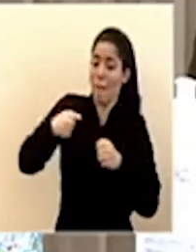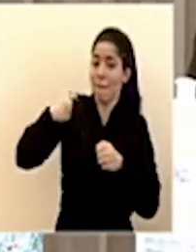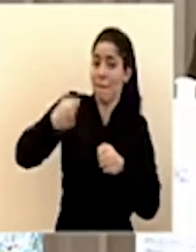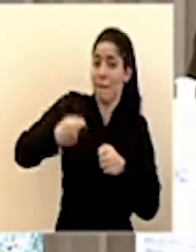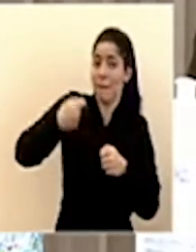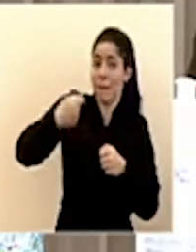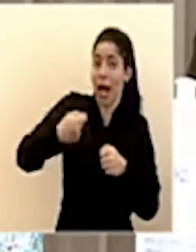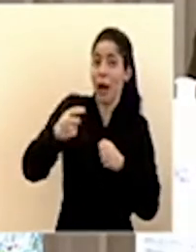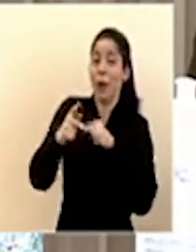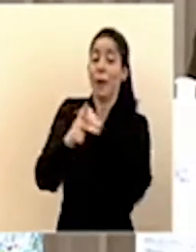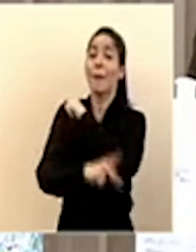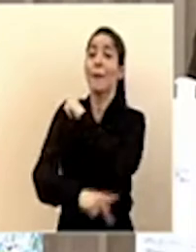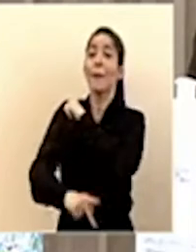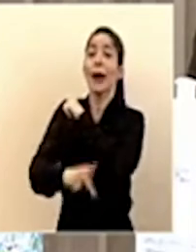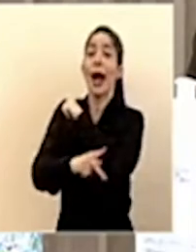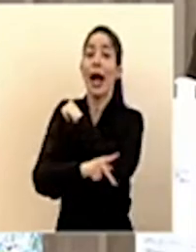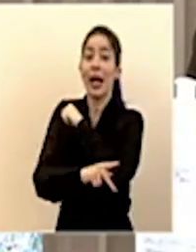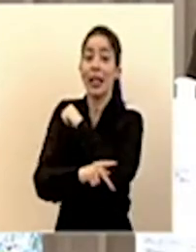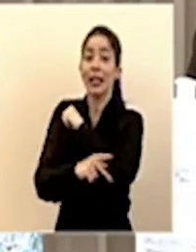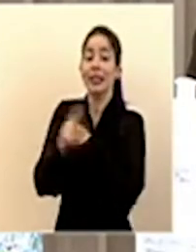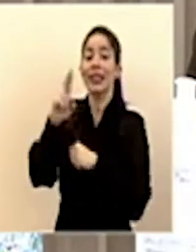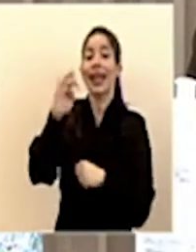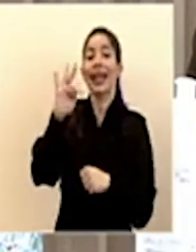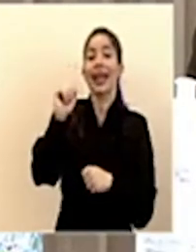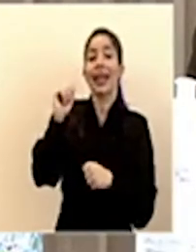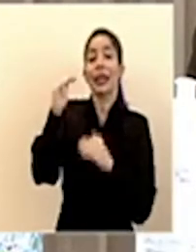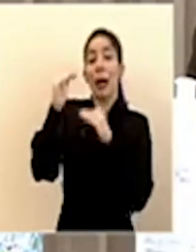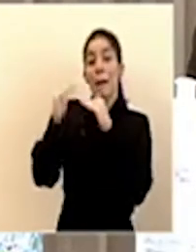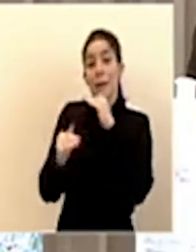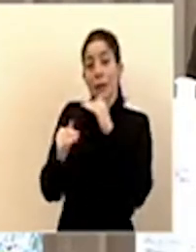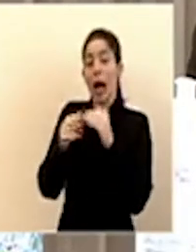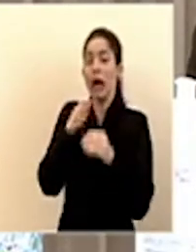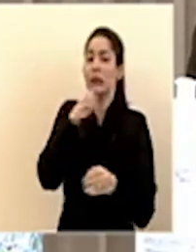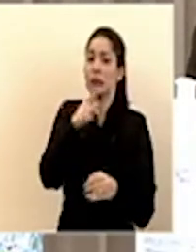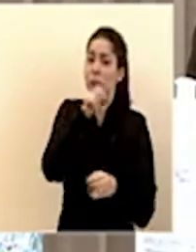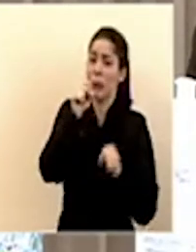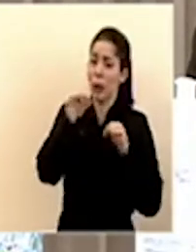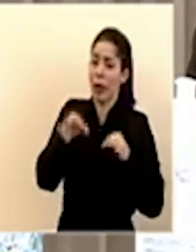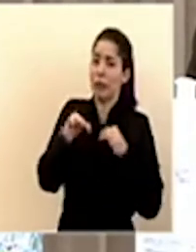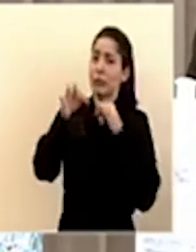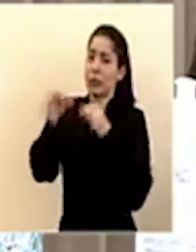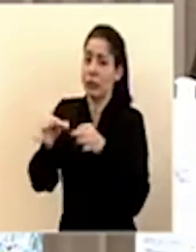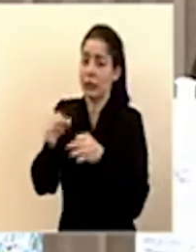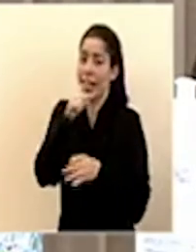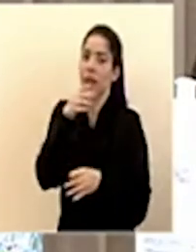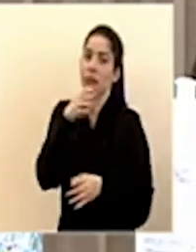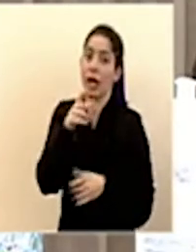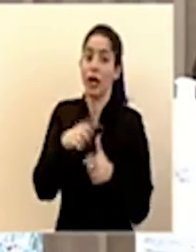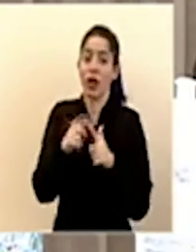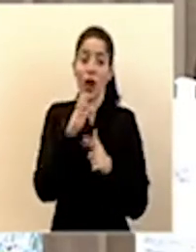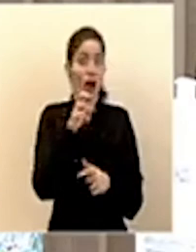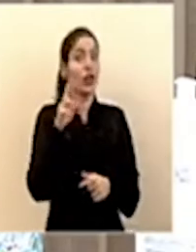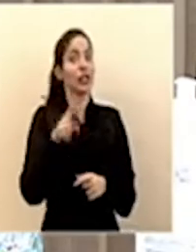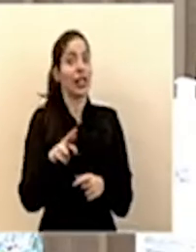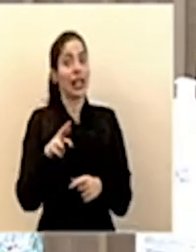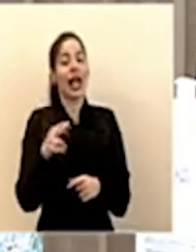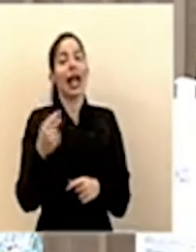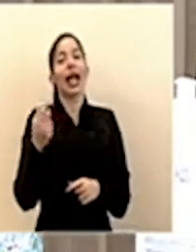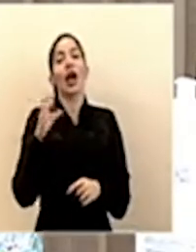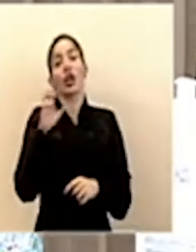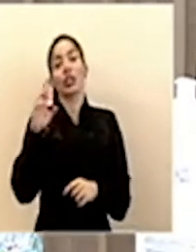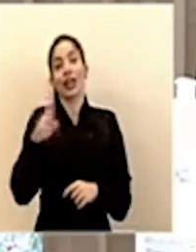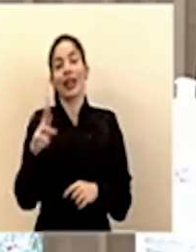de los países de renta baja. En ese sentido, Costa Rica es un país de renta media